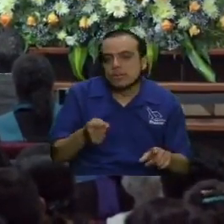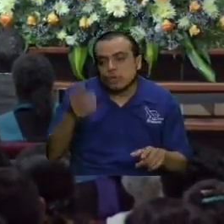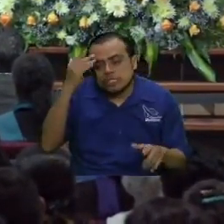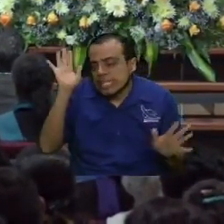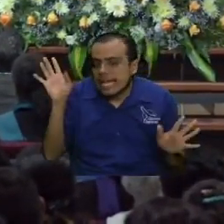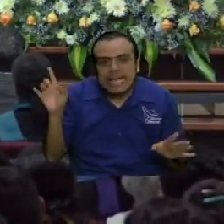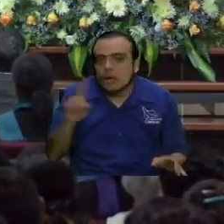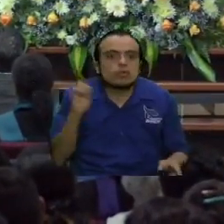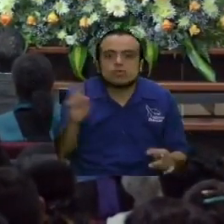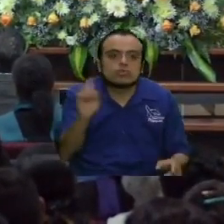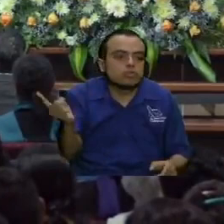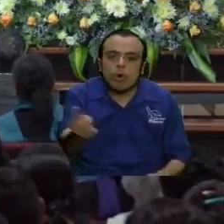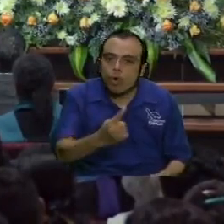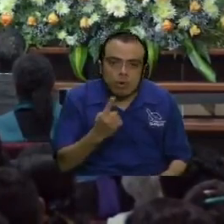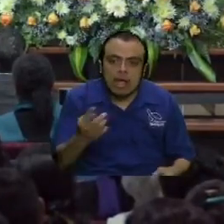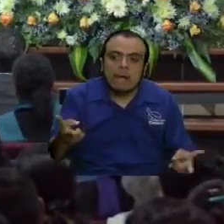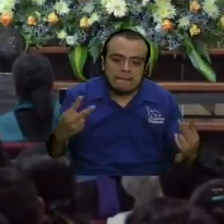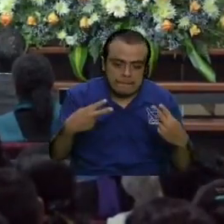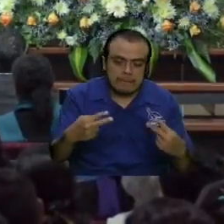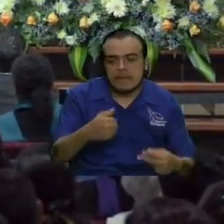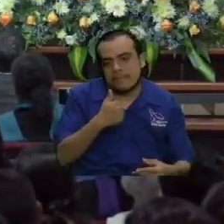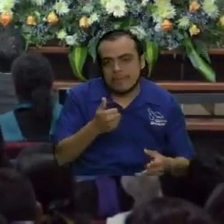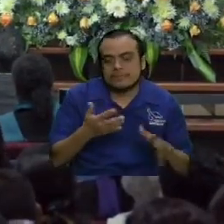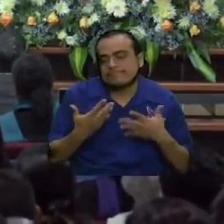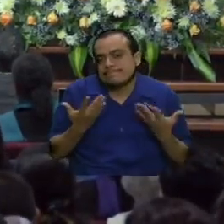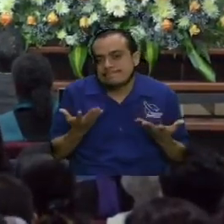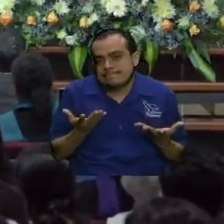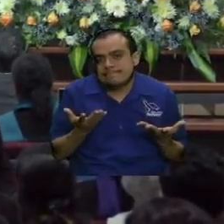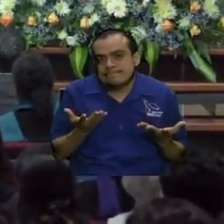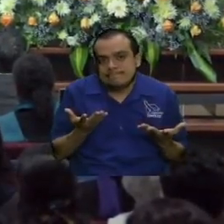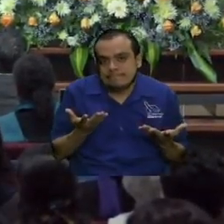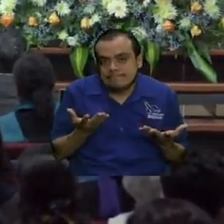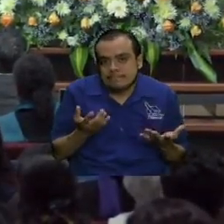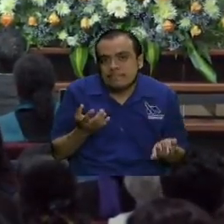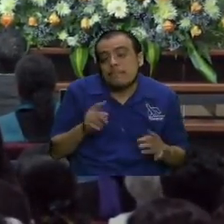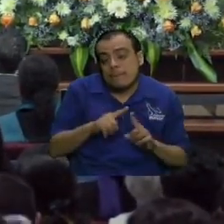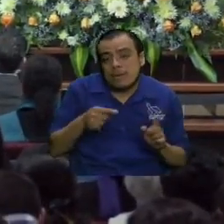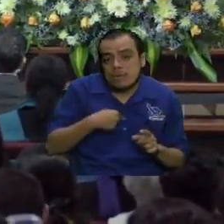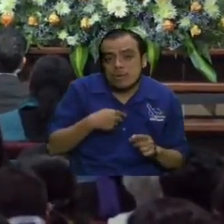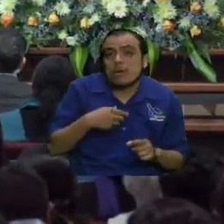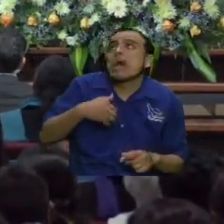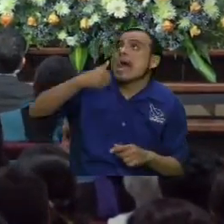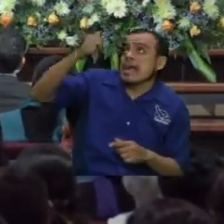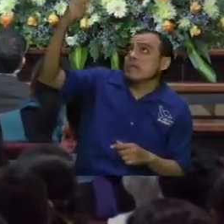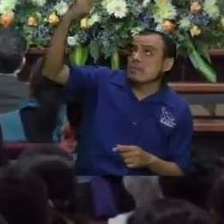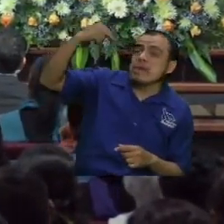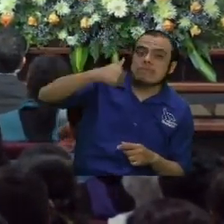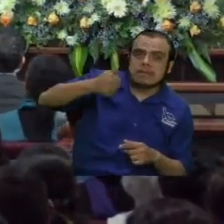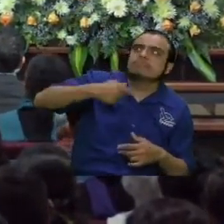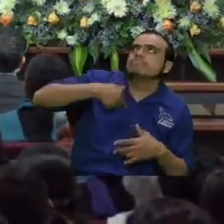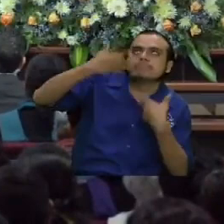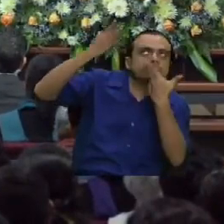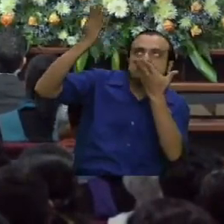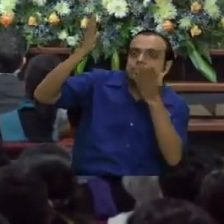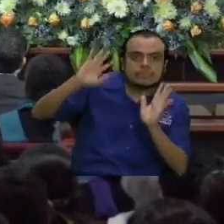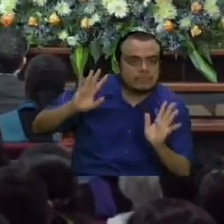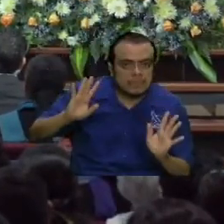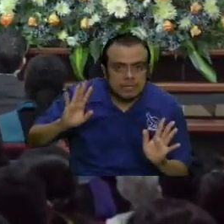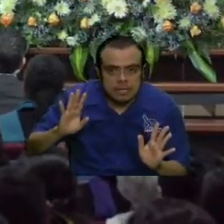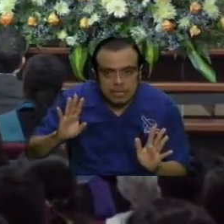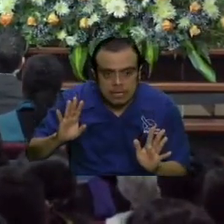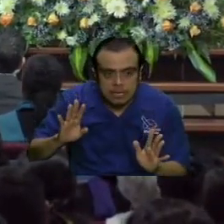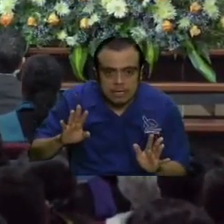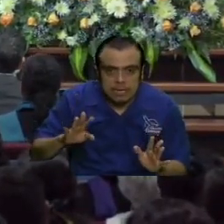oro entonces me concreto a quererle caer bien a Dios y sé que le voy a caer bien a todos